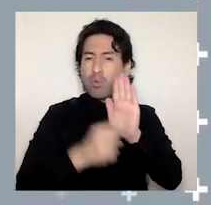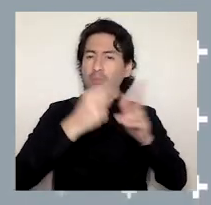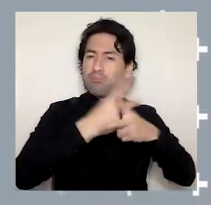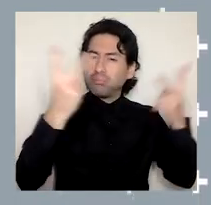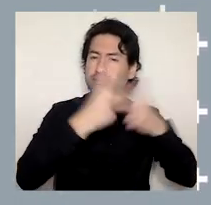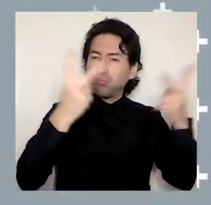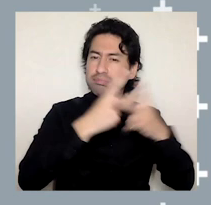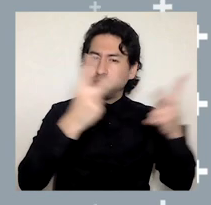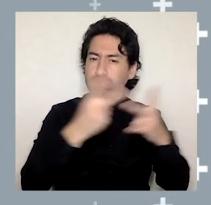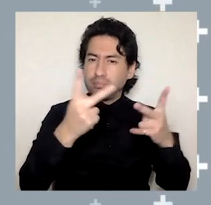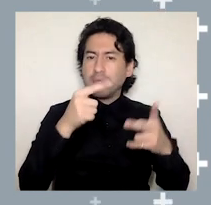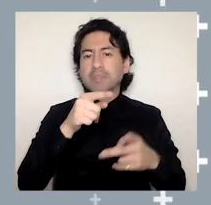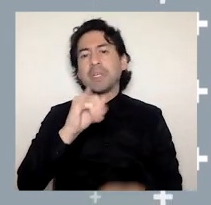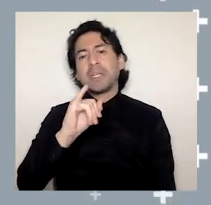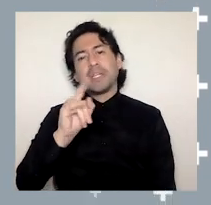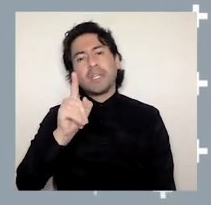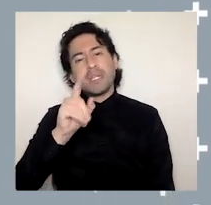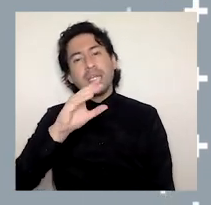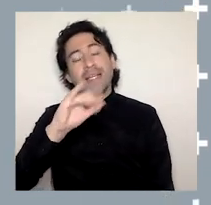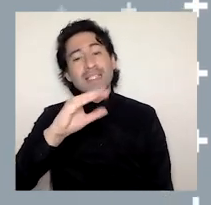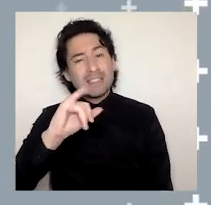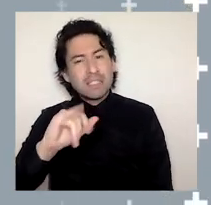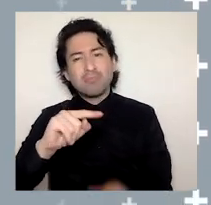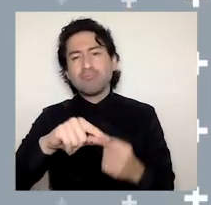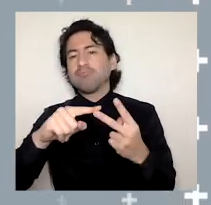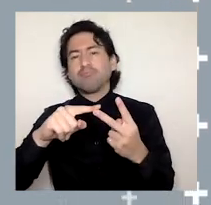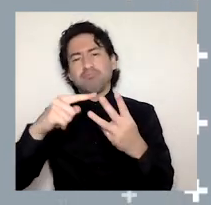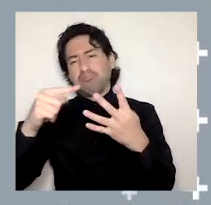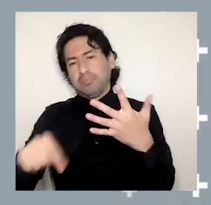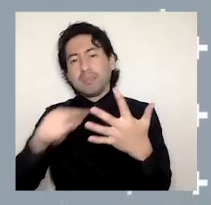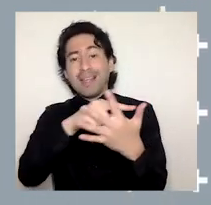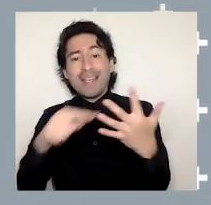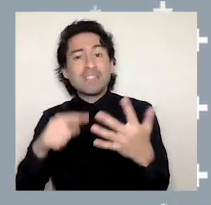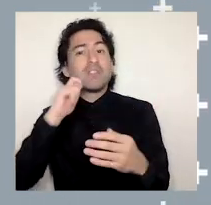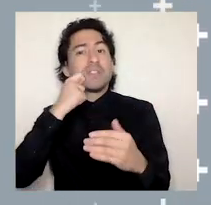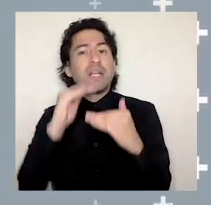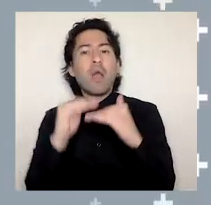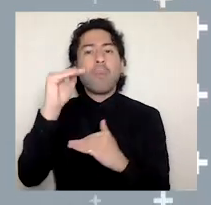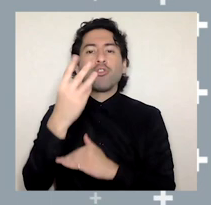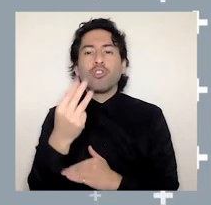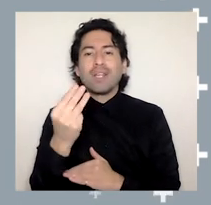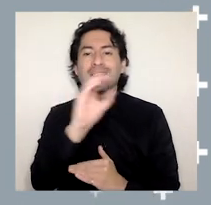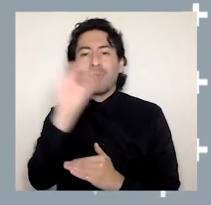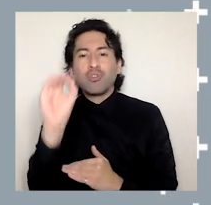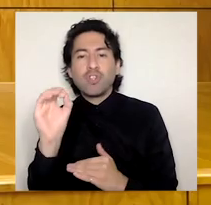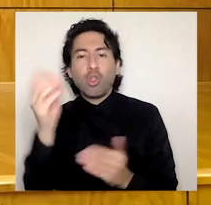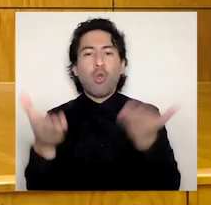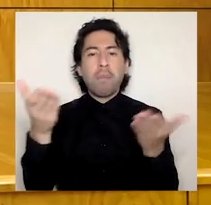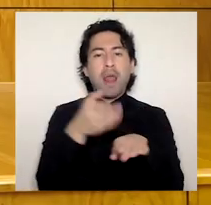ISI, Scopus y Cielo, lo que implicó un aumento del 13% respecto del año anterior.